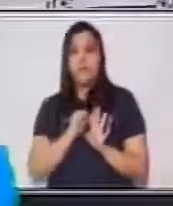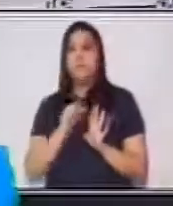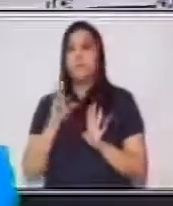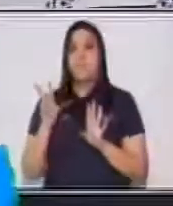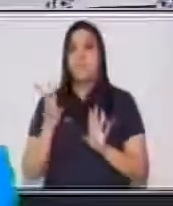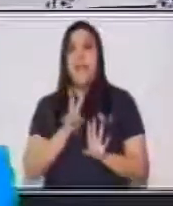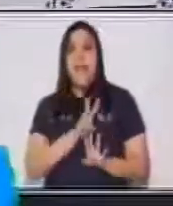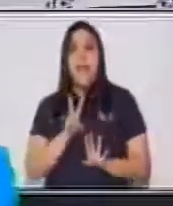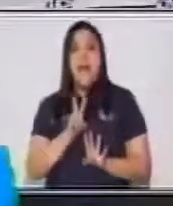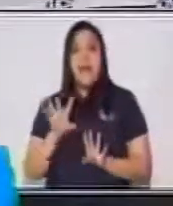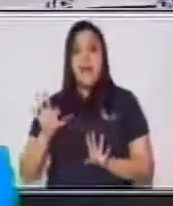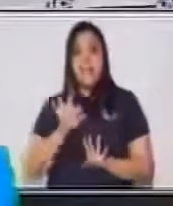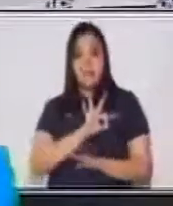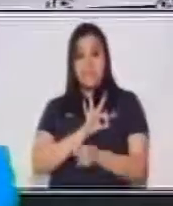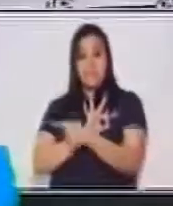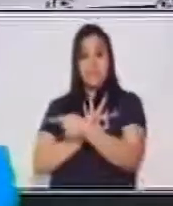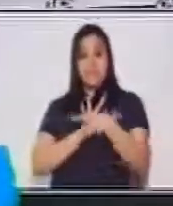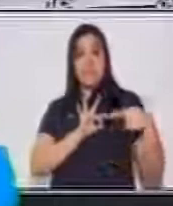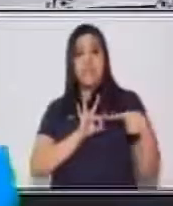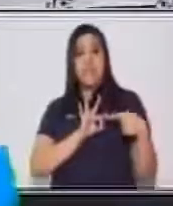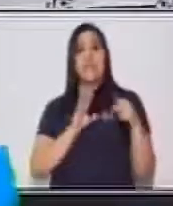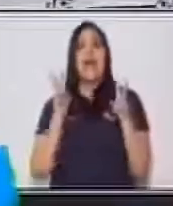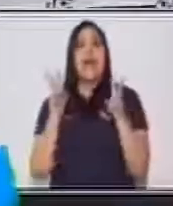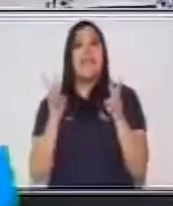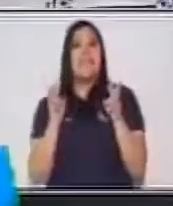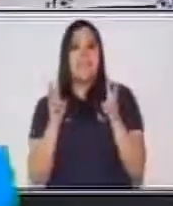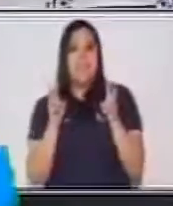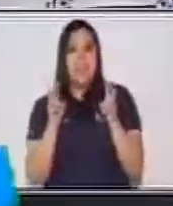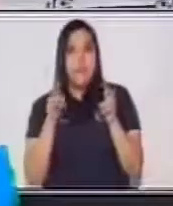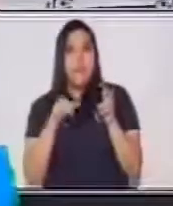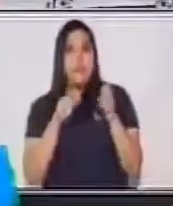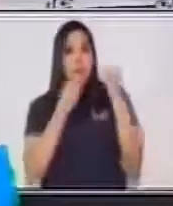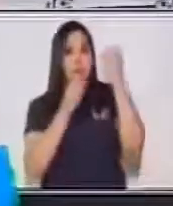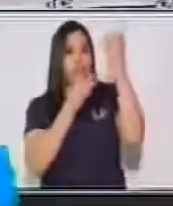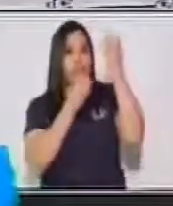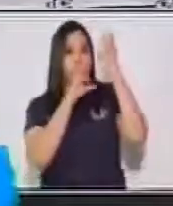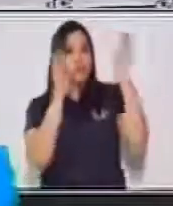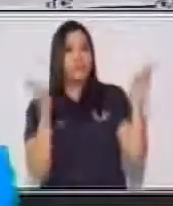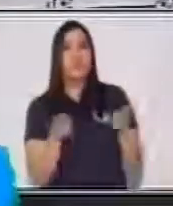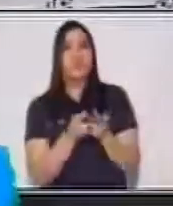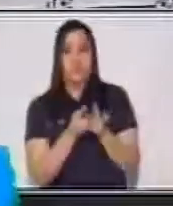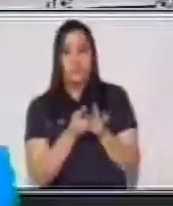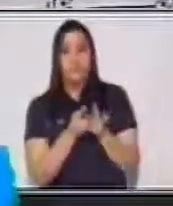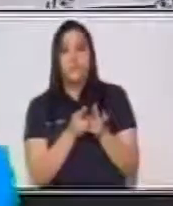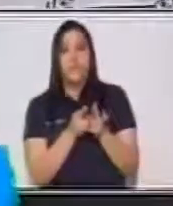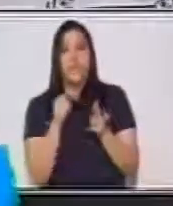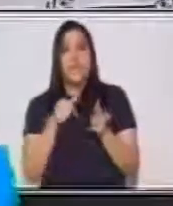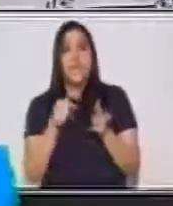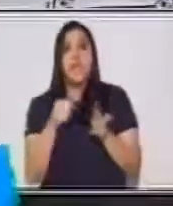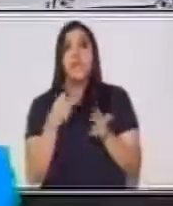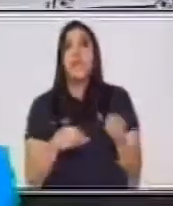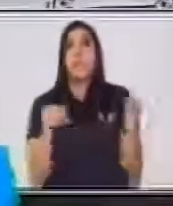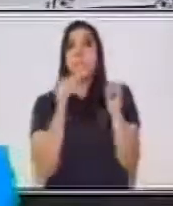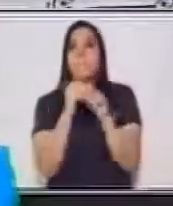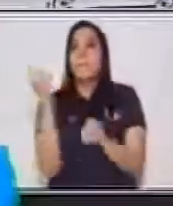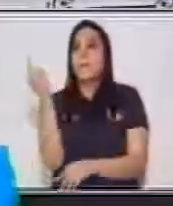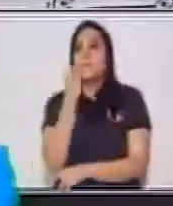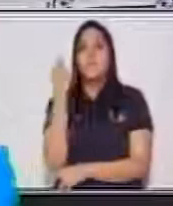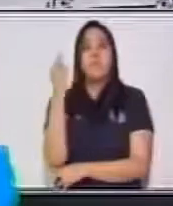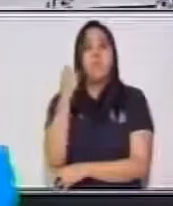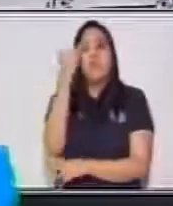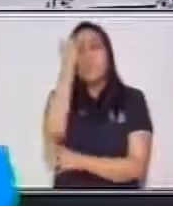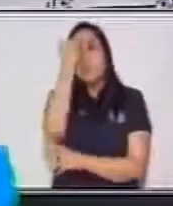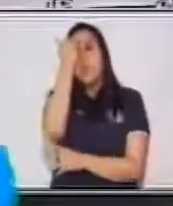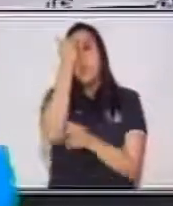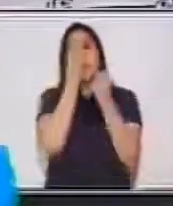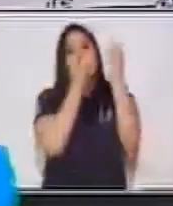vamos a desarrollar el tema de manera concreta, de manera condensada, y lo más importante que necesitemos de